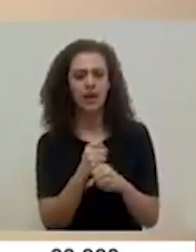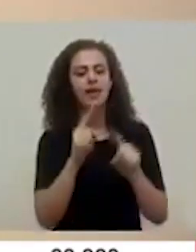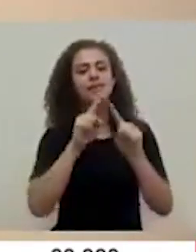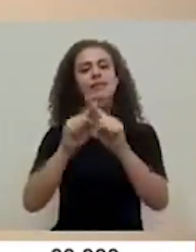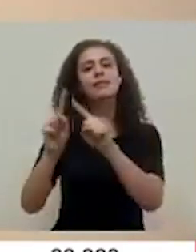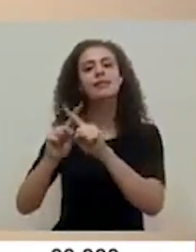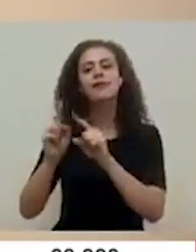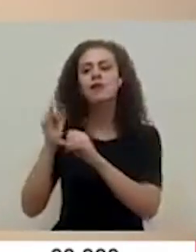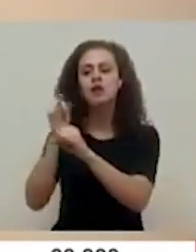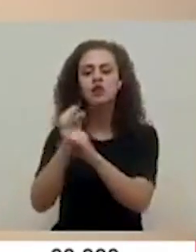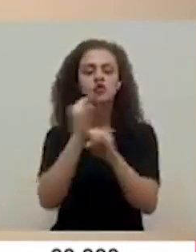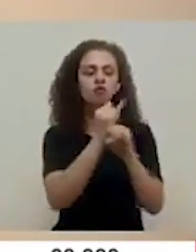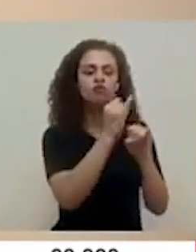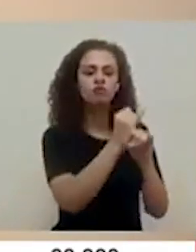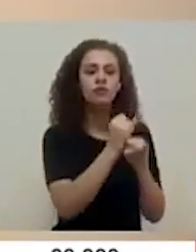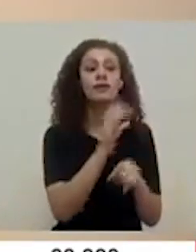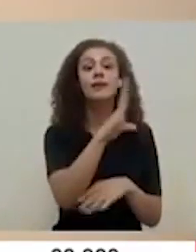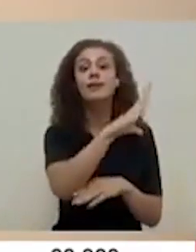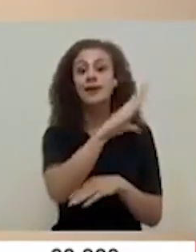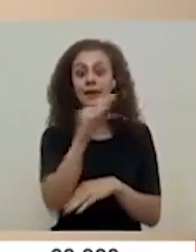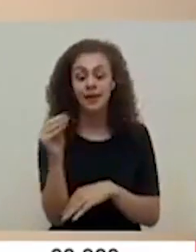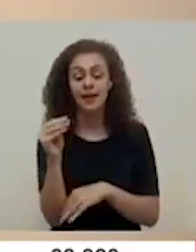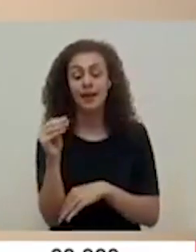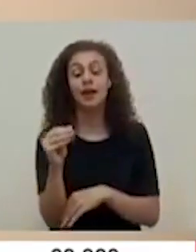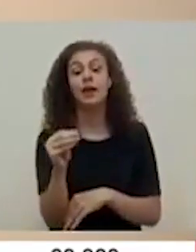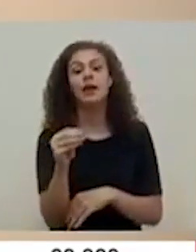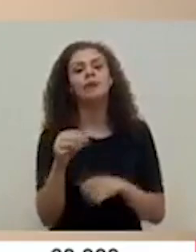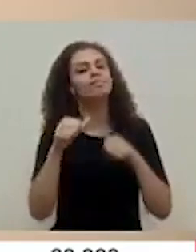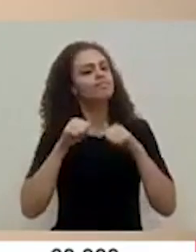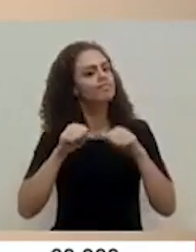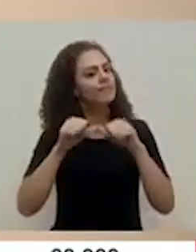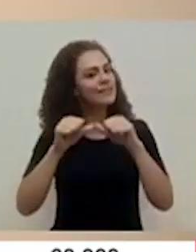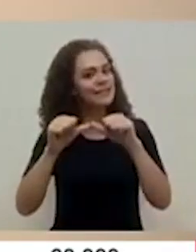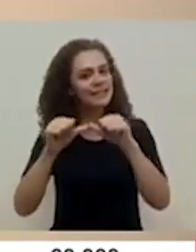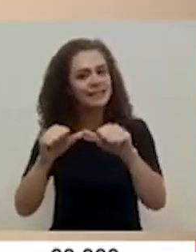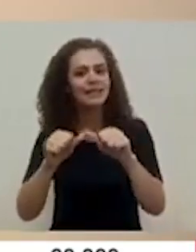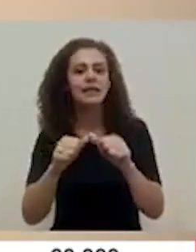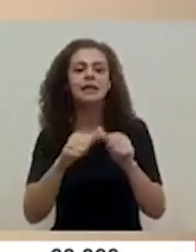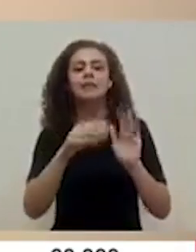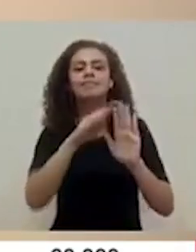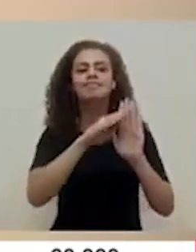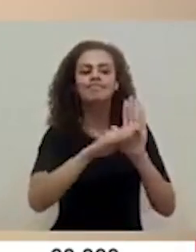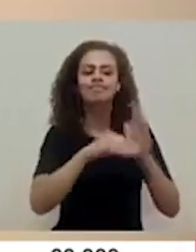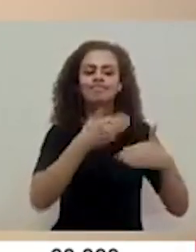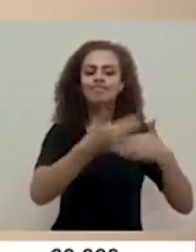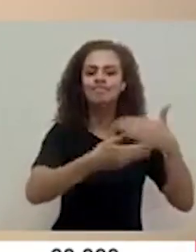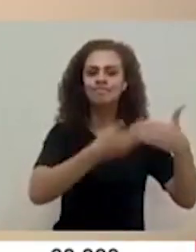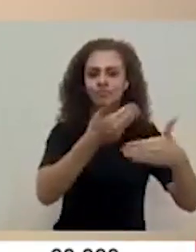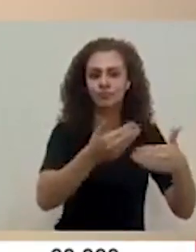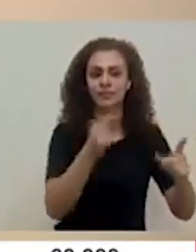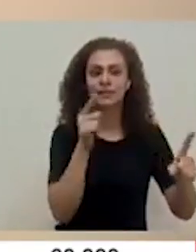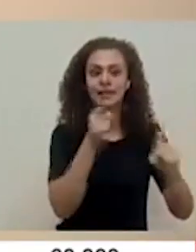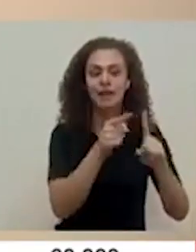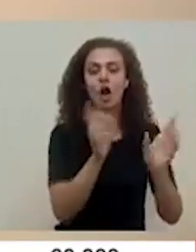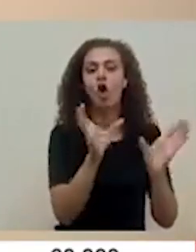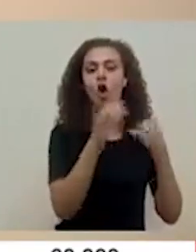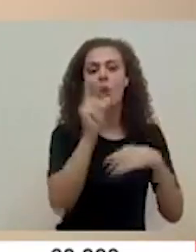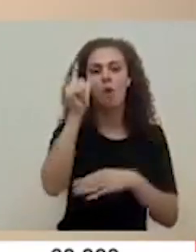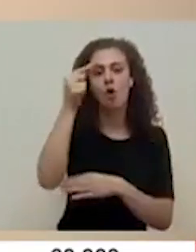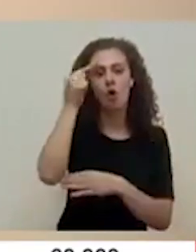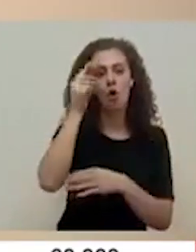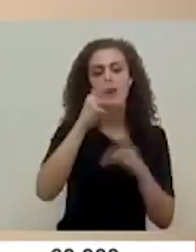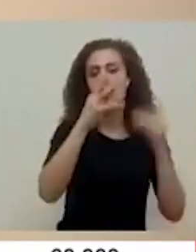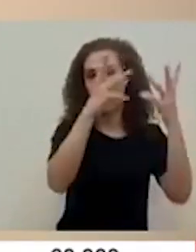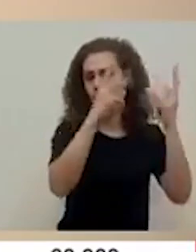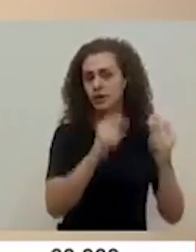las diferentes instituciones y este bueno y aún sigue el trámite respectivo en la en la comisión de gobierno